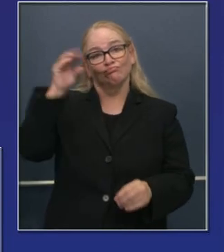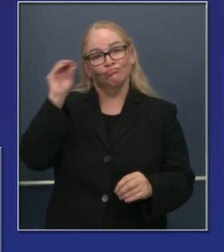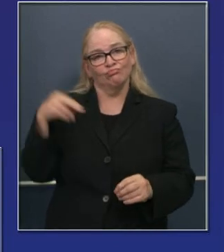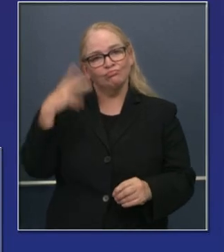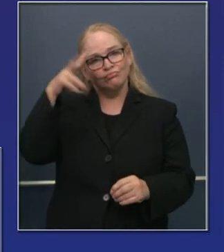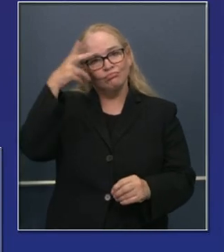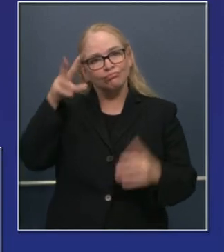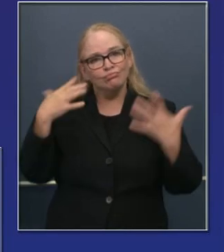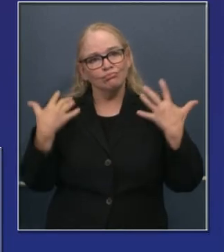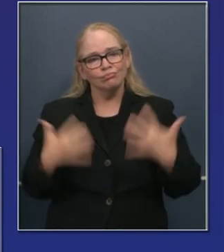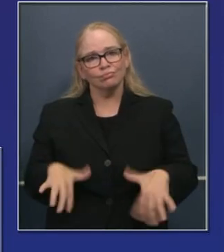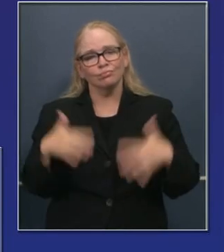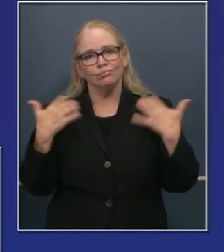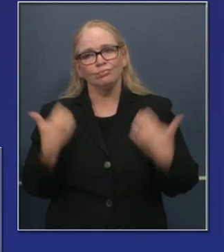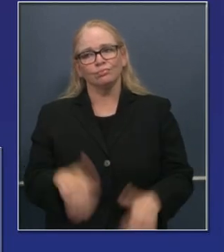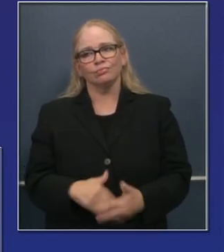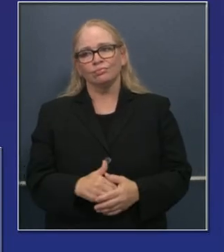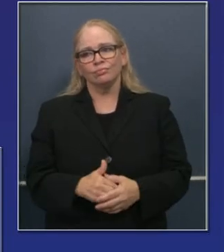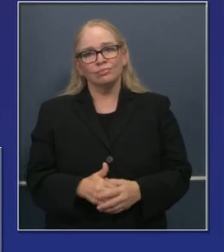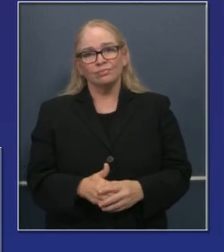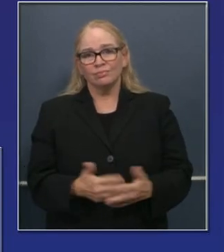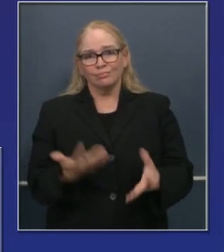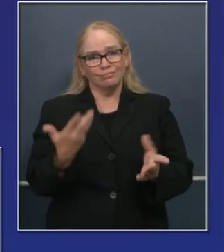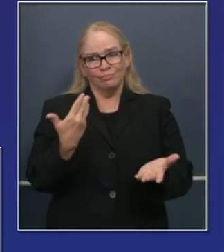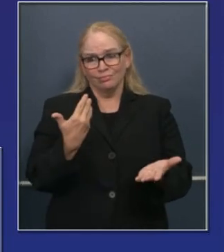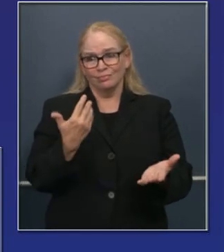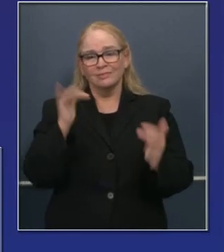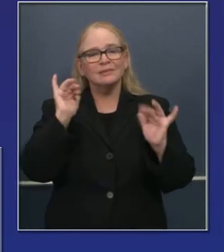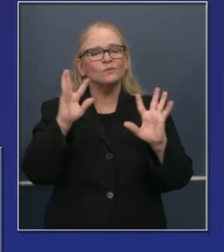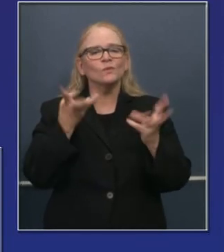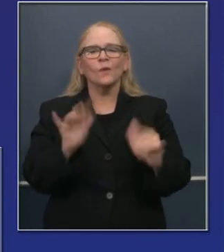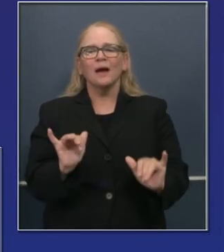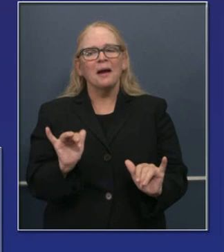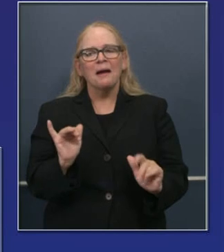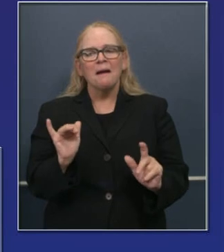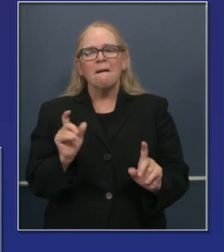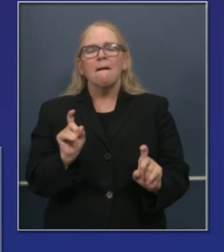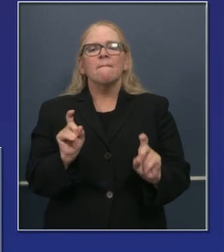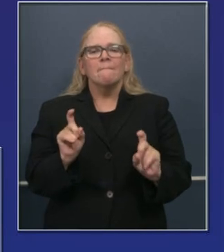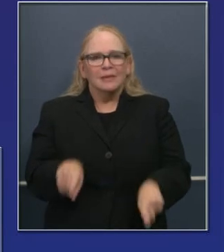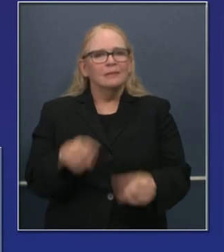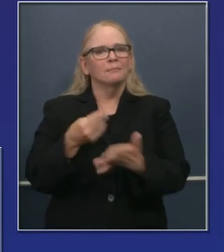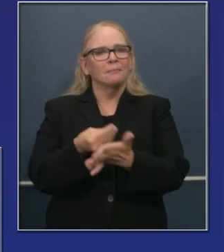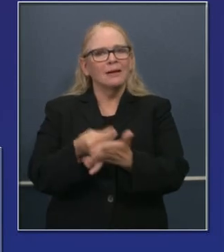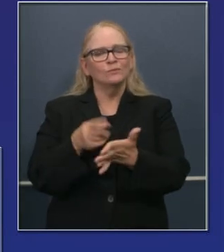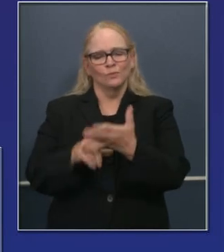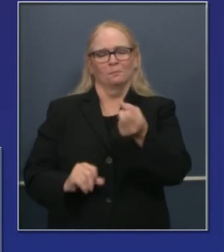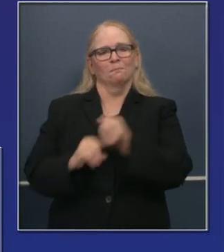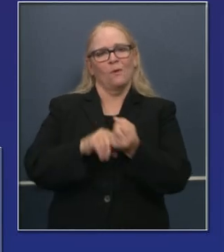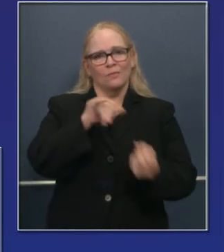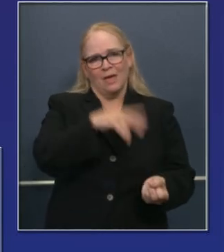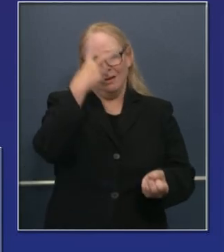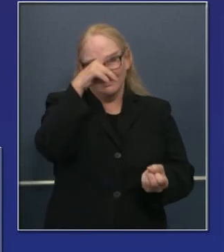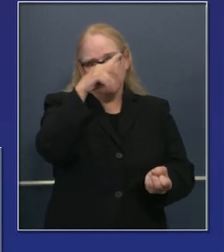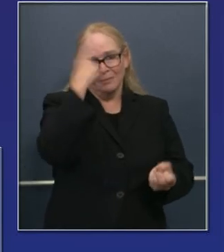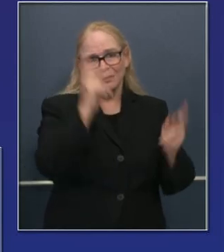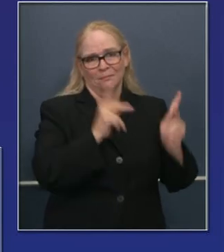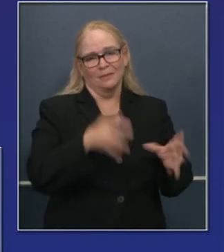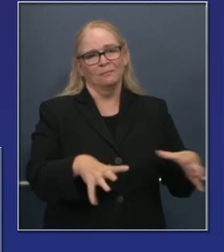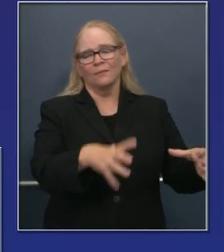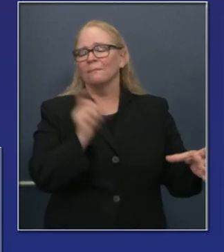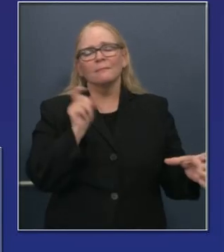la desproporción, el propósito de estos recursos y estos esfuerzos más